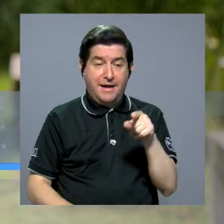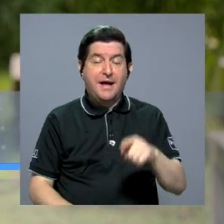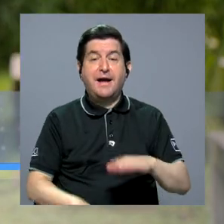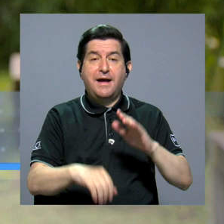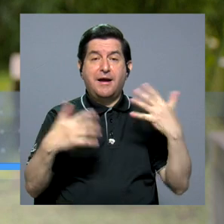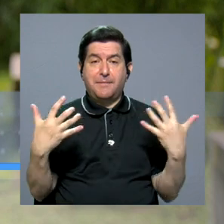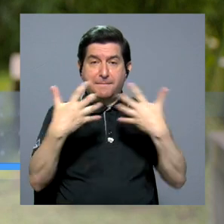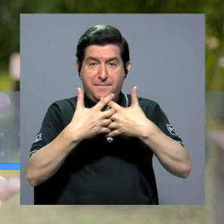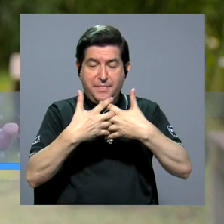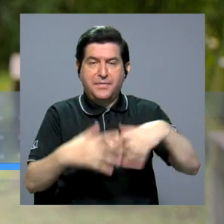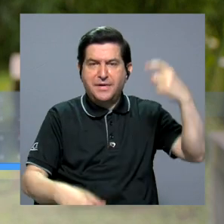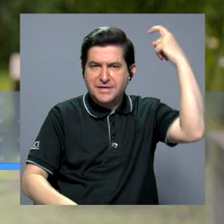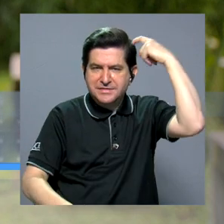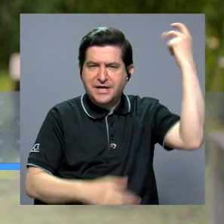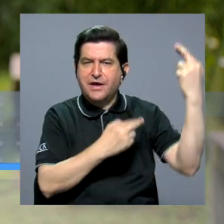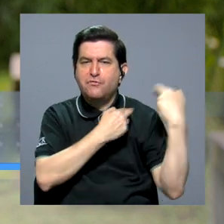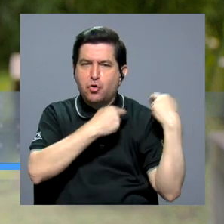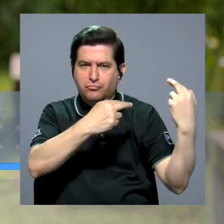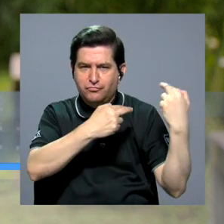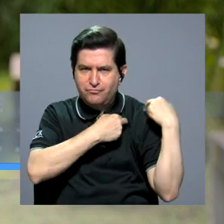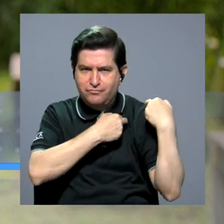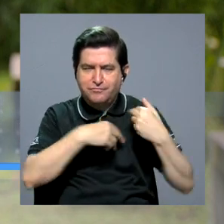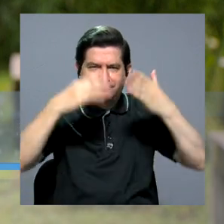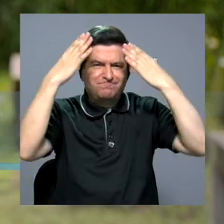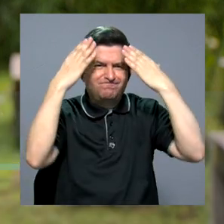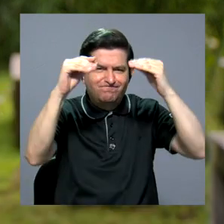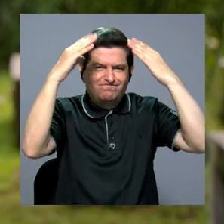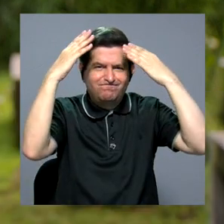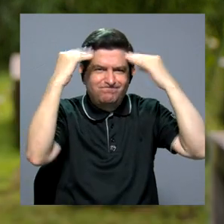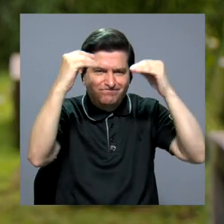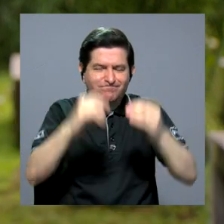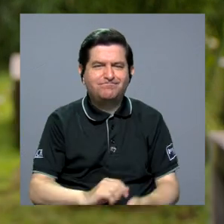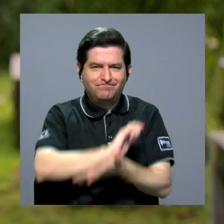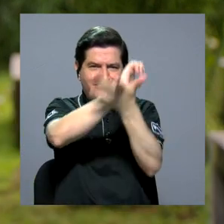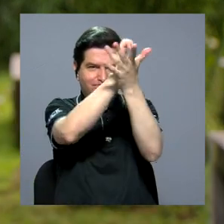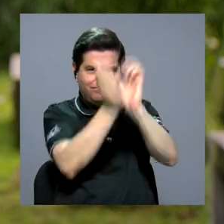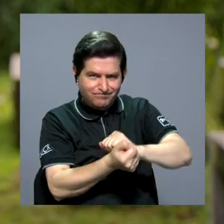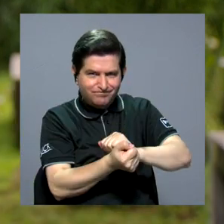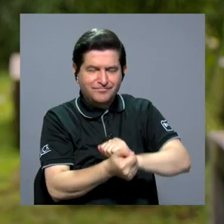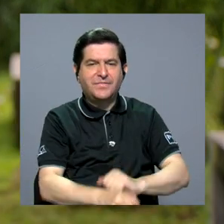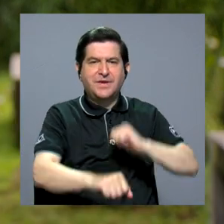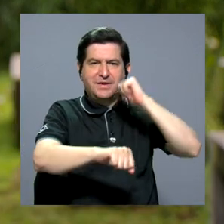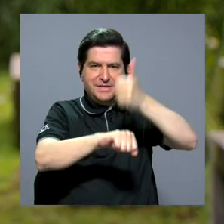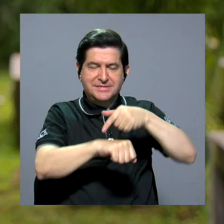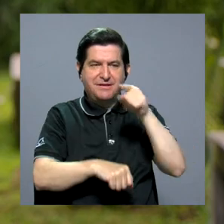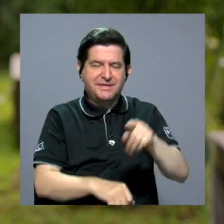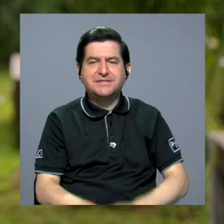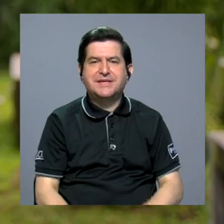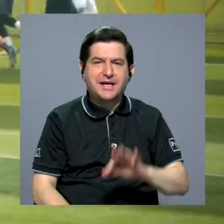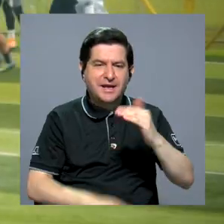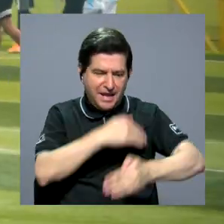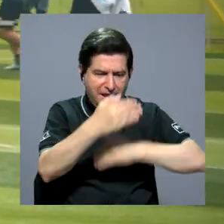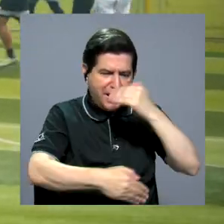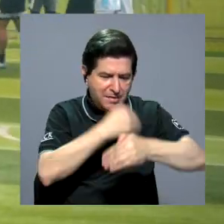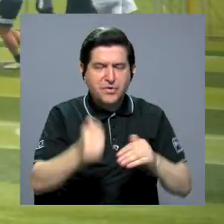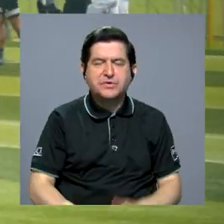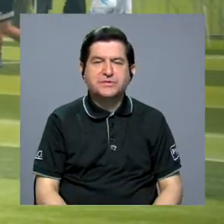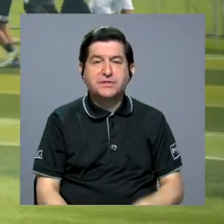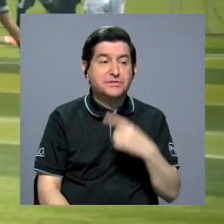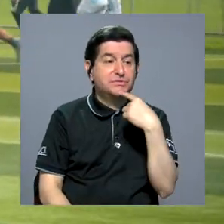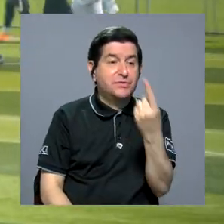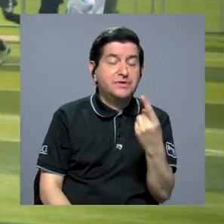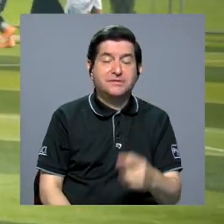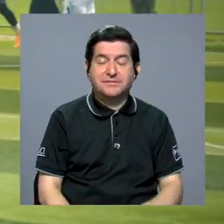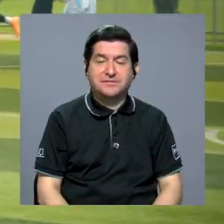a ella. El cerebro es quien se va a encargar de tomar esa información, adaptarla y crear el plan motor para después comunicarlo a los